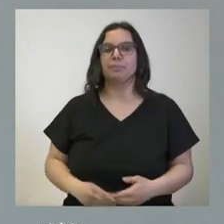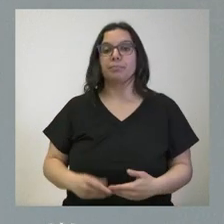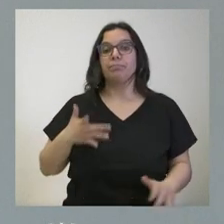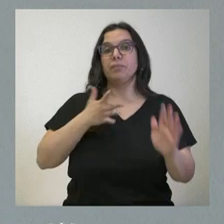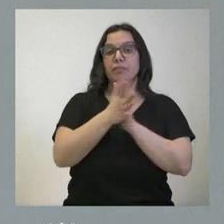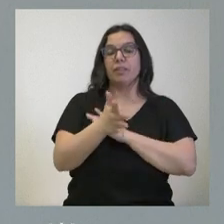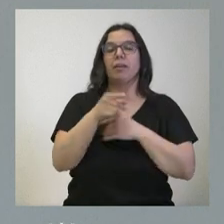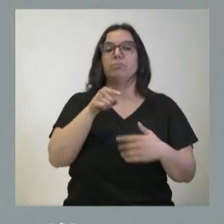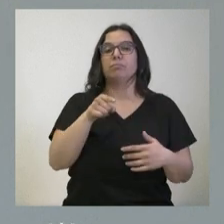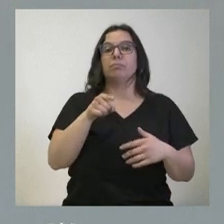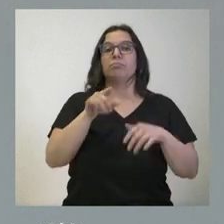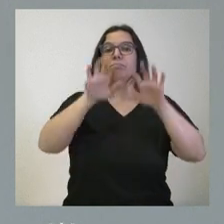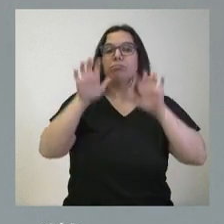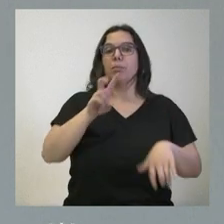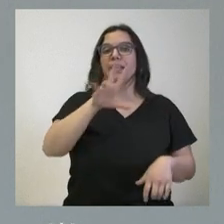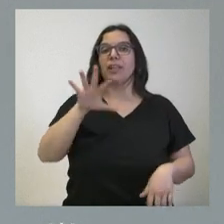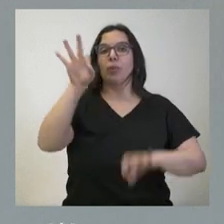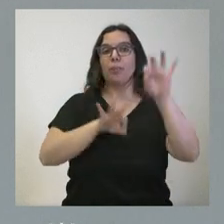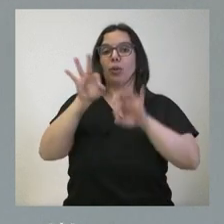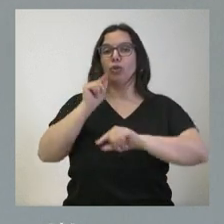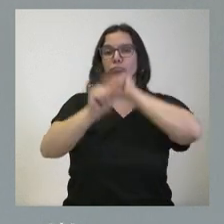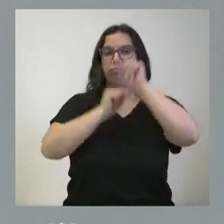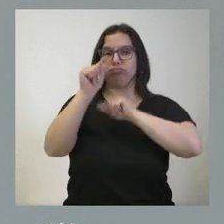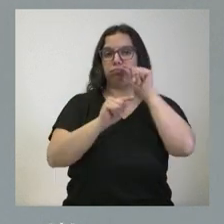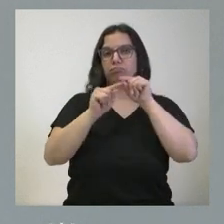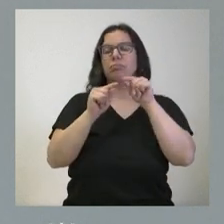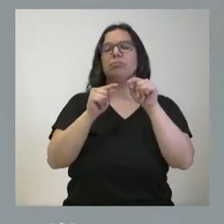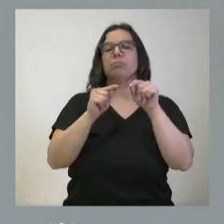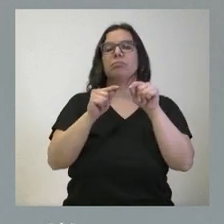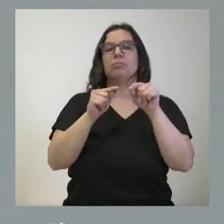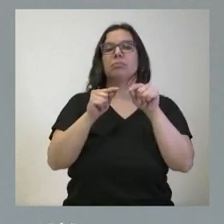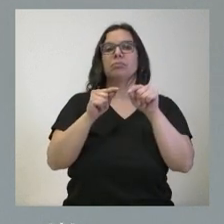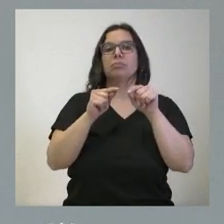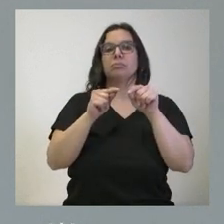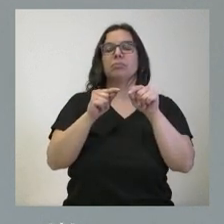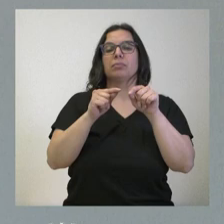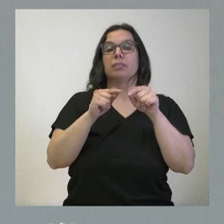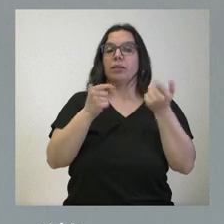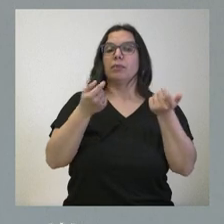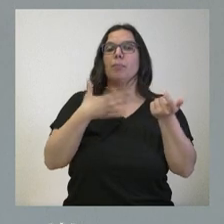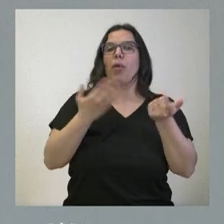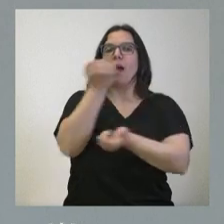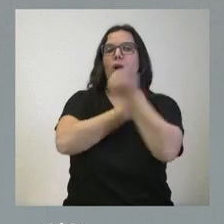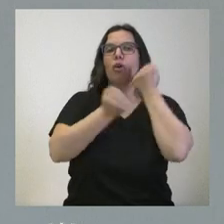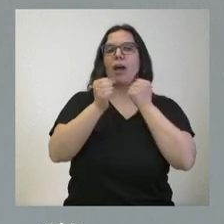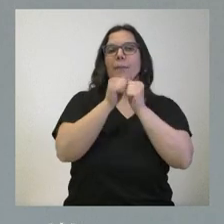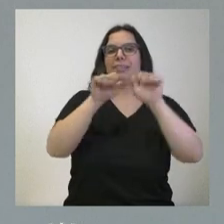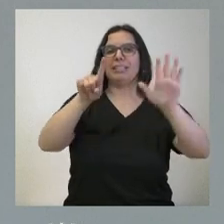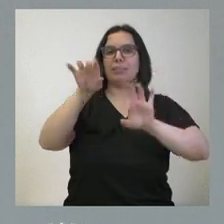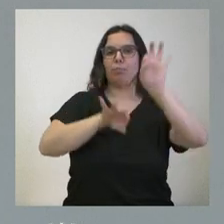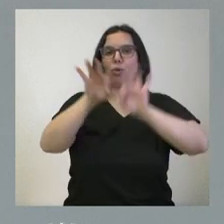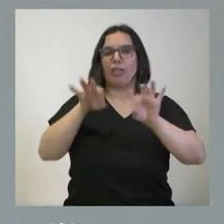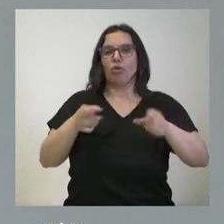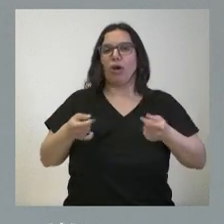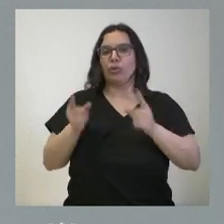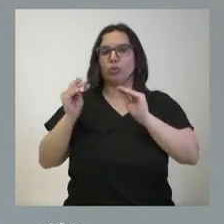suponer una reducción del 25% en las emisiones de CO2 y que va a permitir un ahorro del 26% en el gasto de gasoil